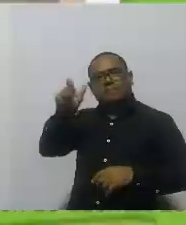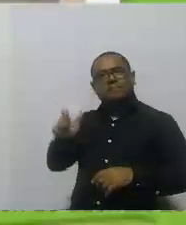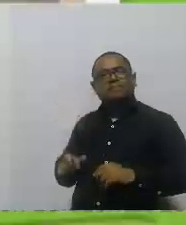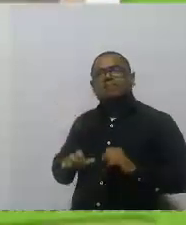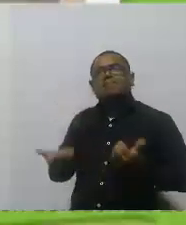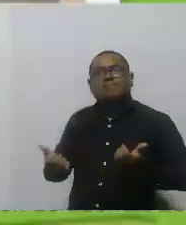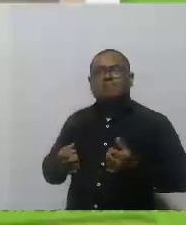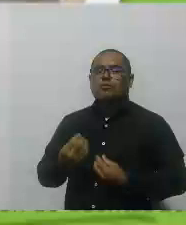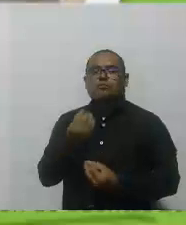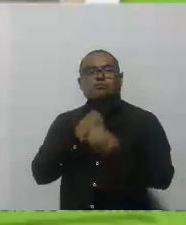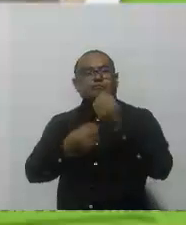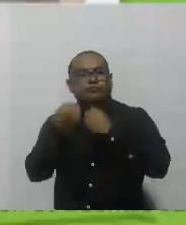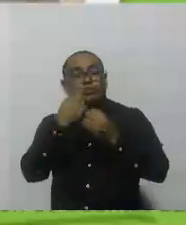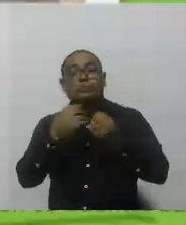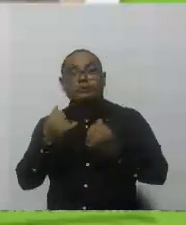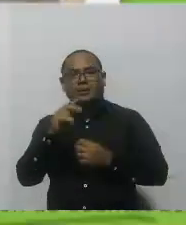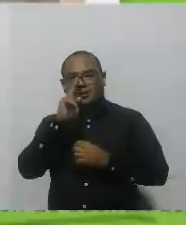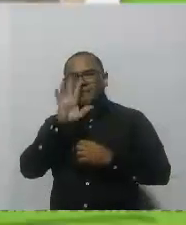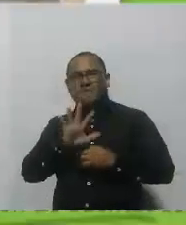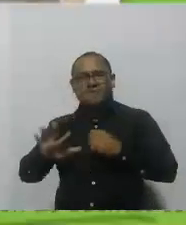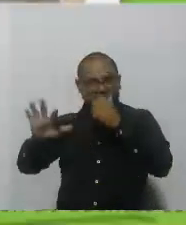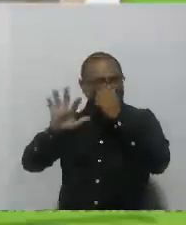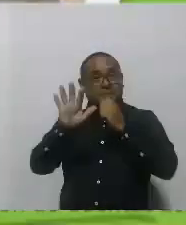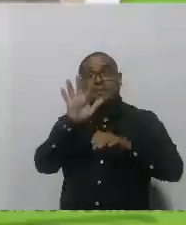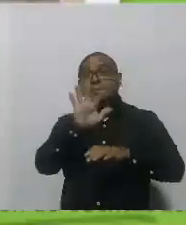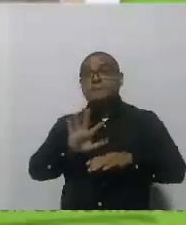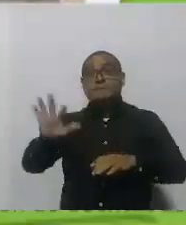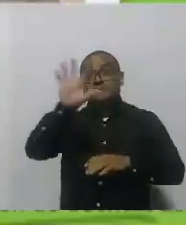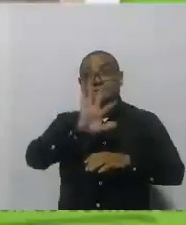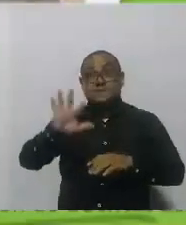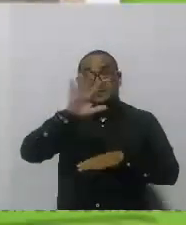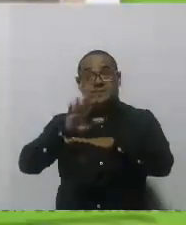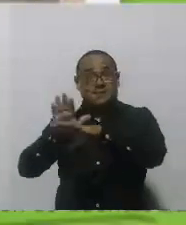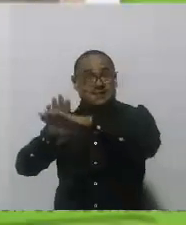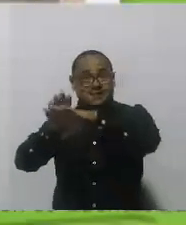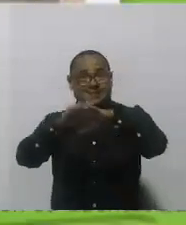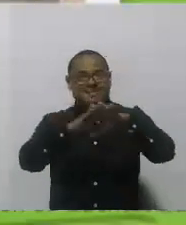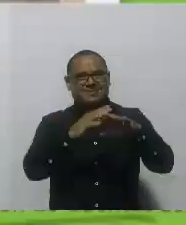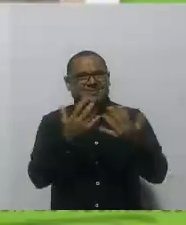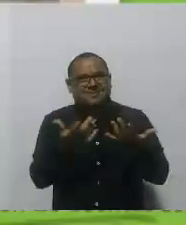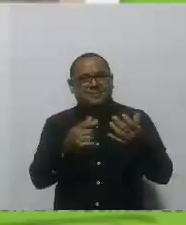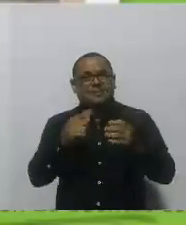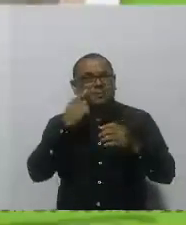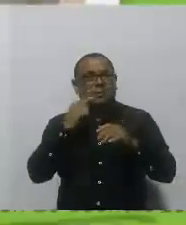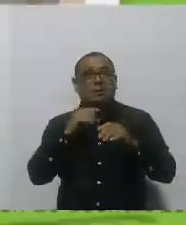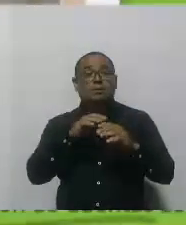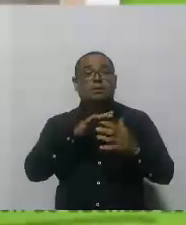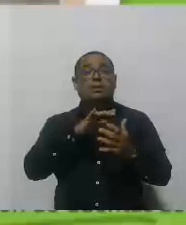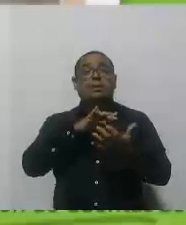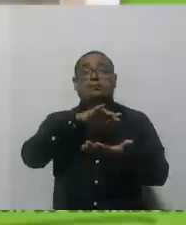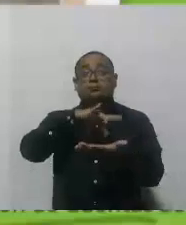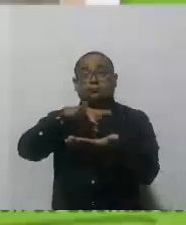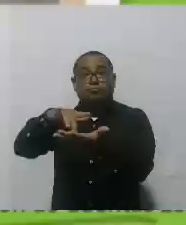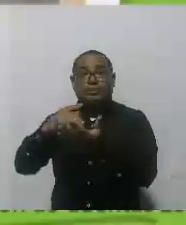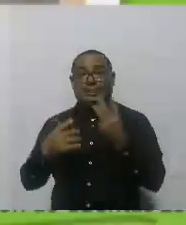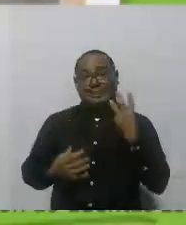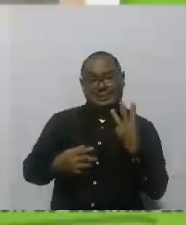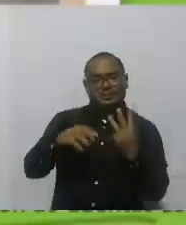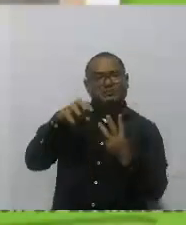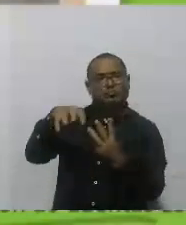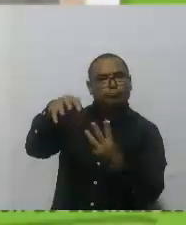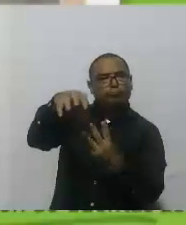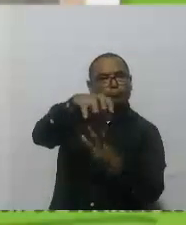decía el video, tres sectores que luego se ampliaron a cinco en donde los damnificados de la ola invernal recibieron comida servida,